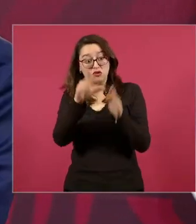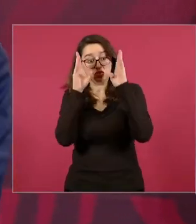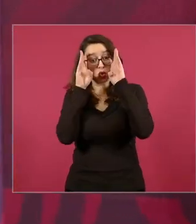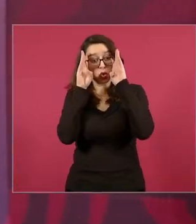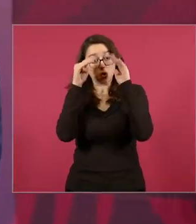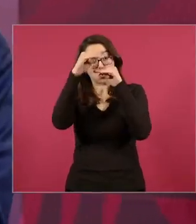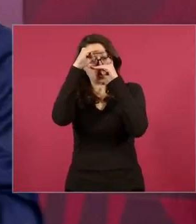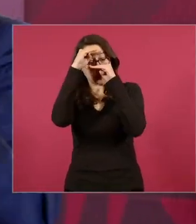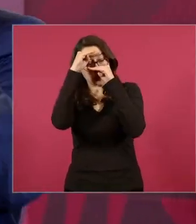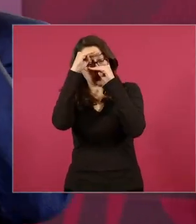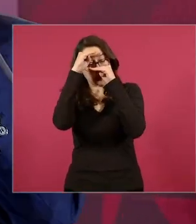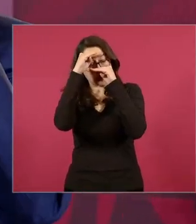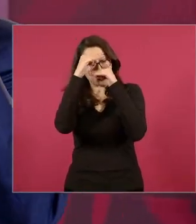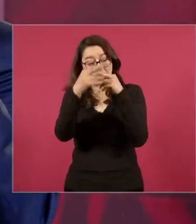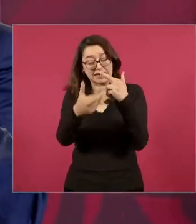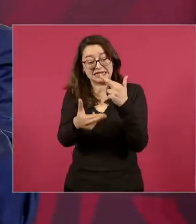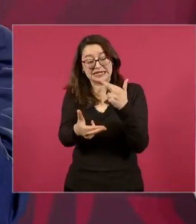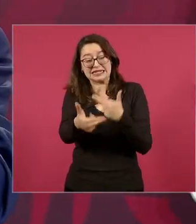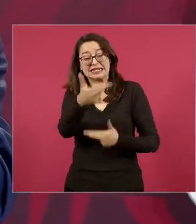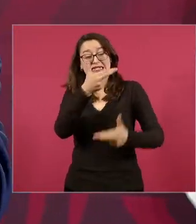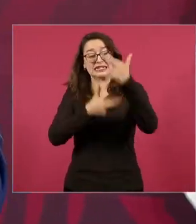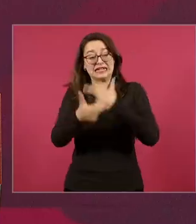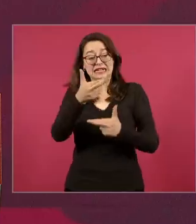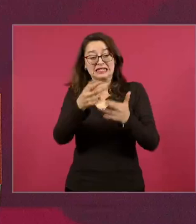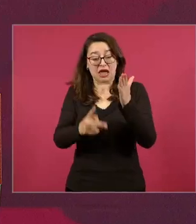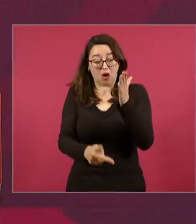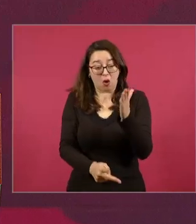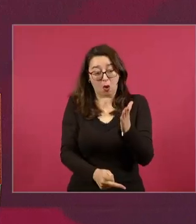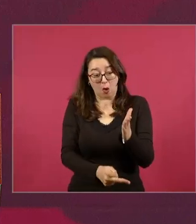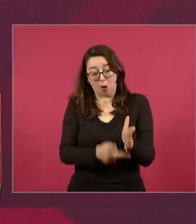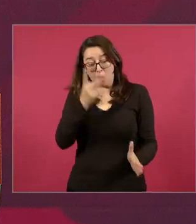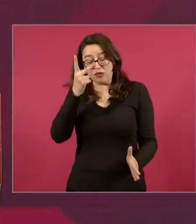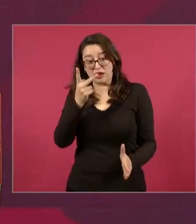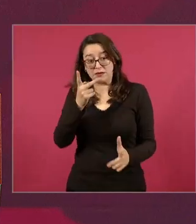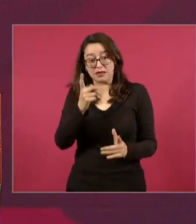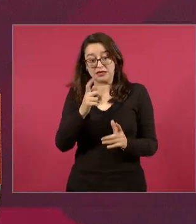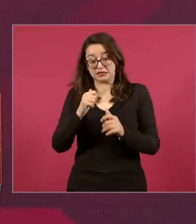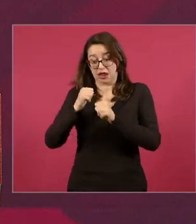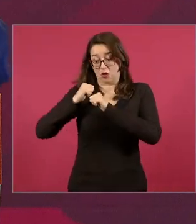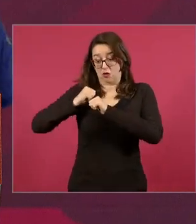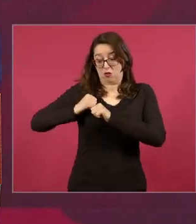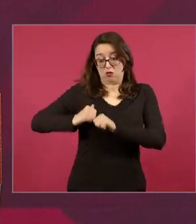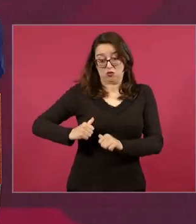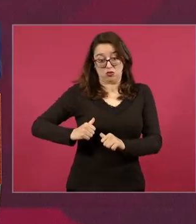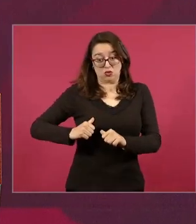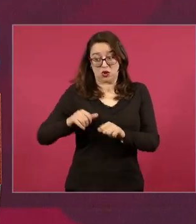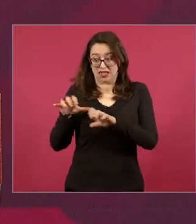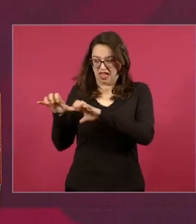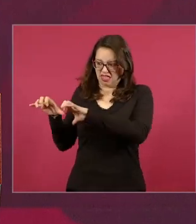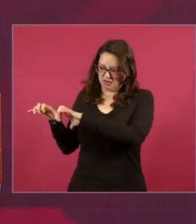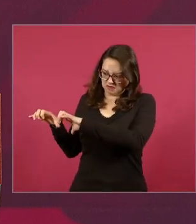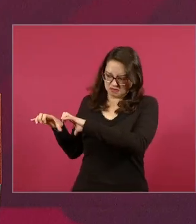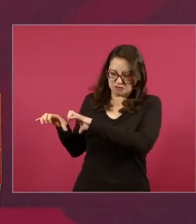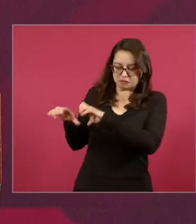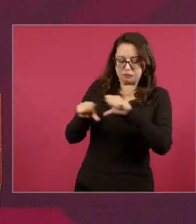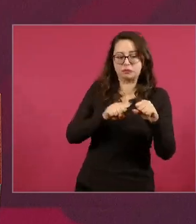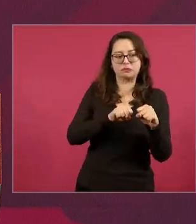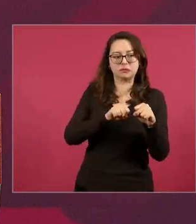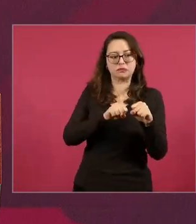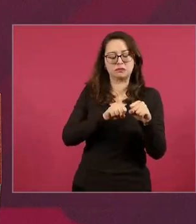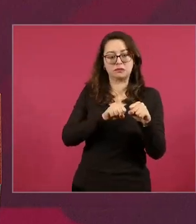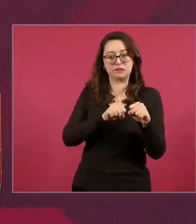que les cueste trabajo por todo lo